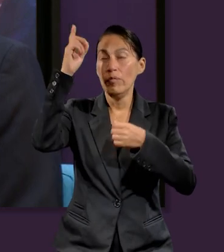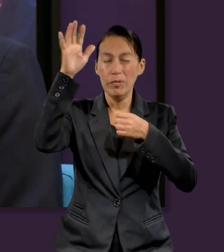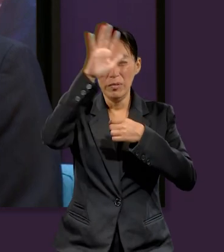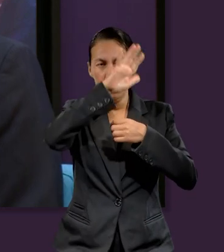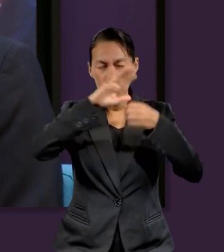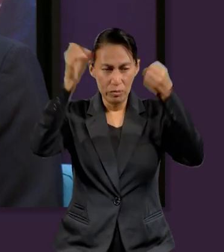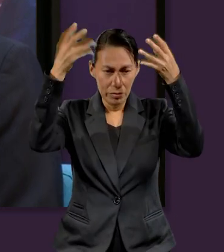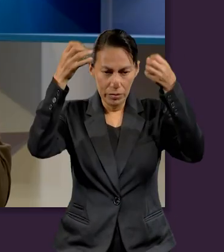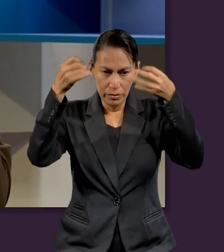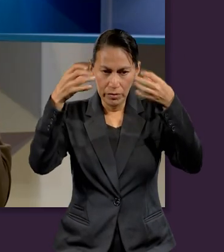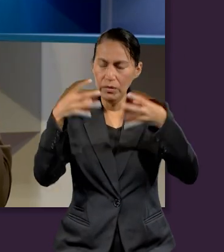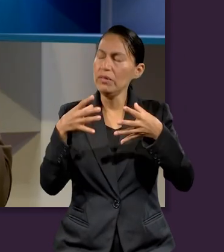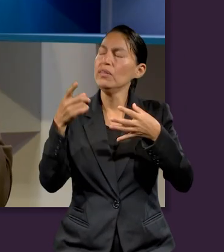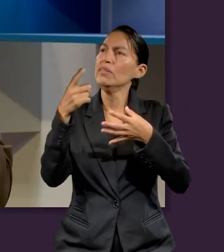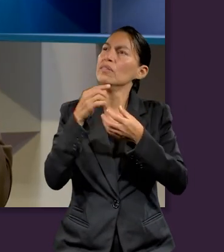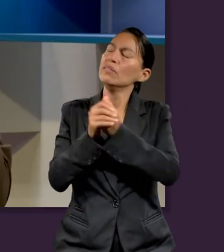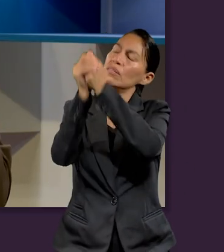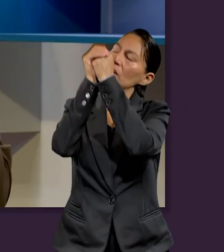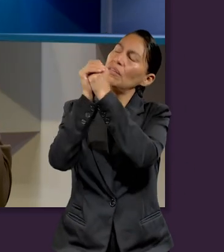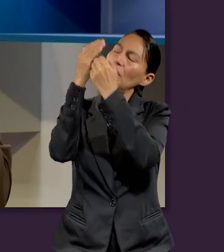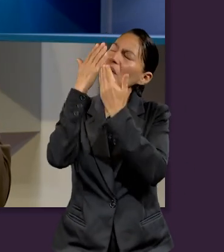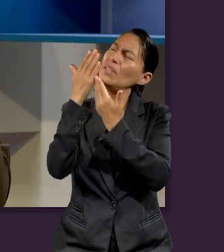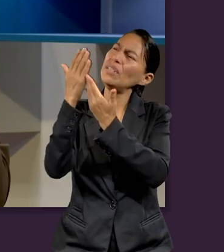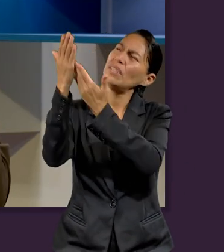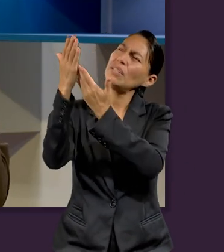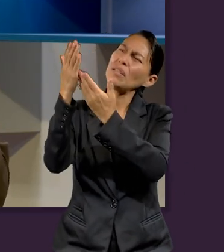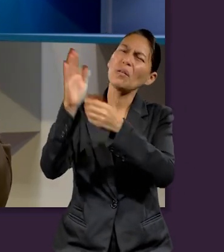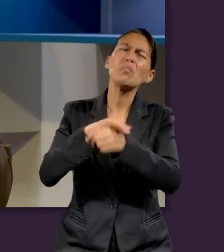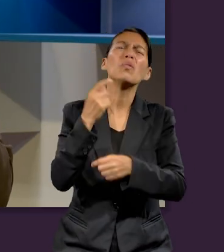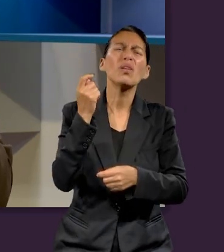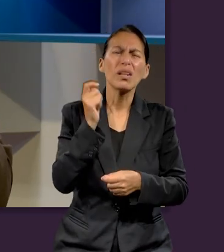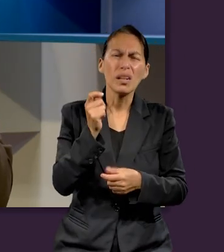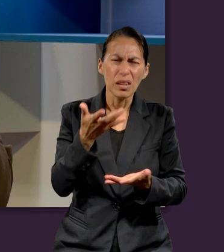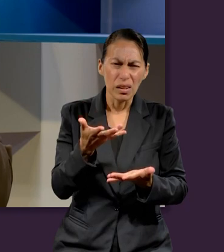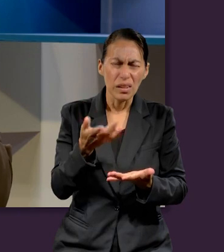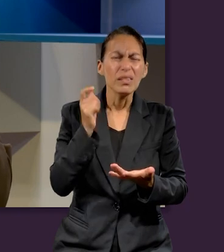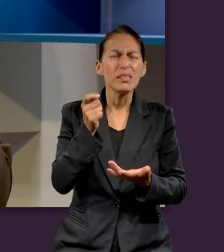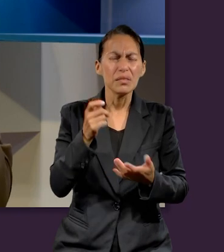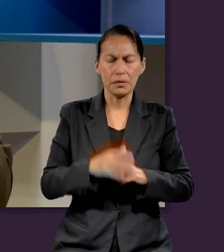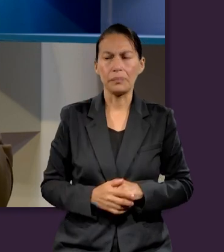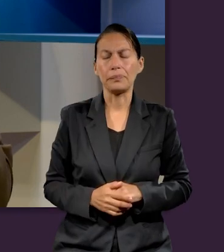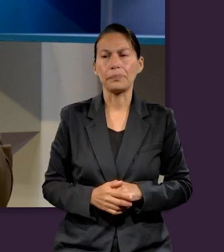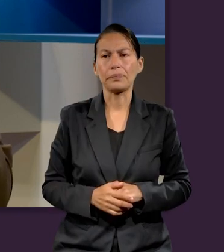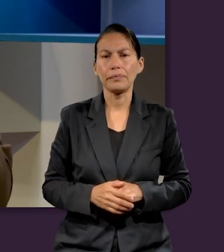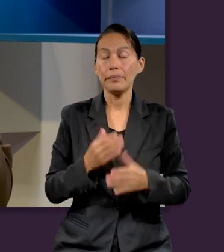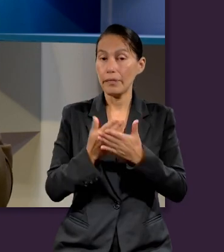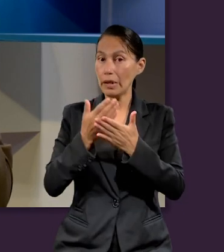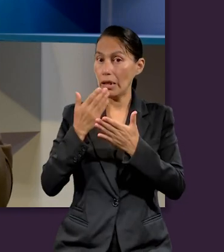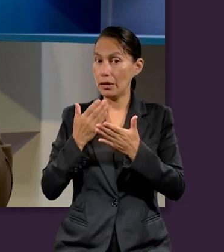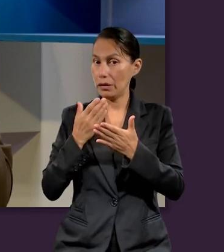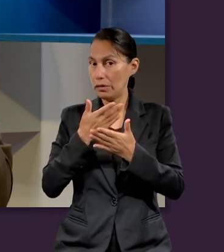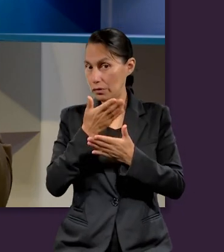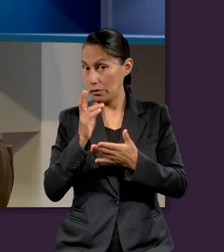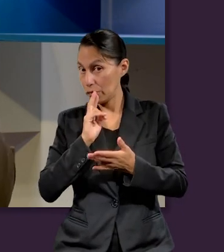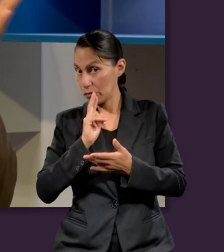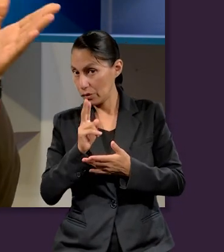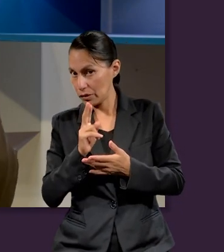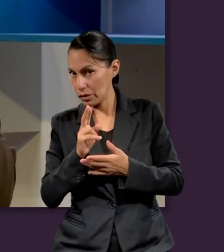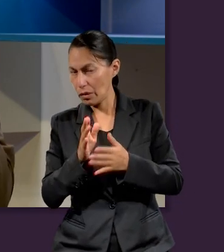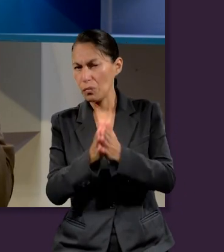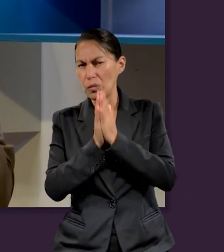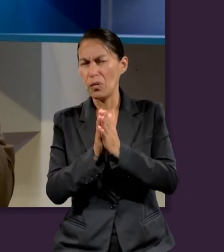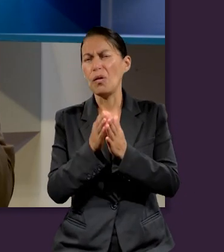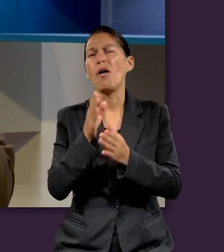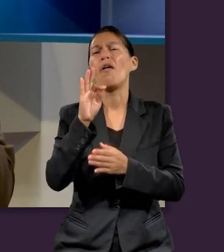adoremos al Creador? Pero antes de que ustedes respondan a esa pregunta, quiero